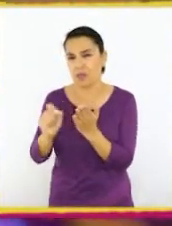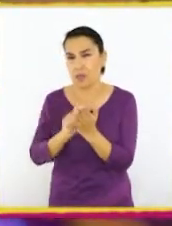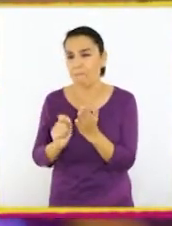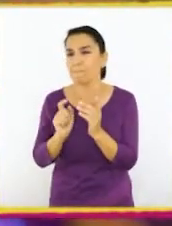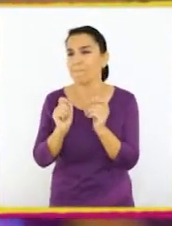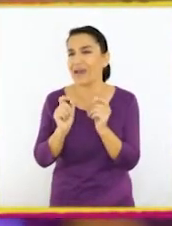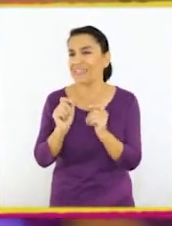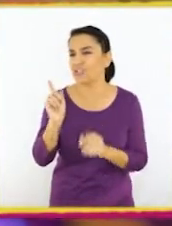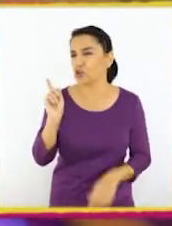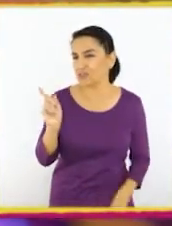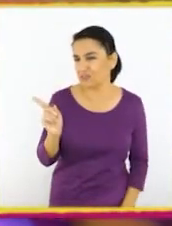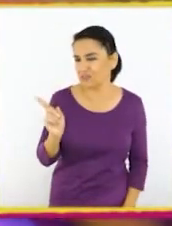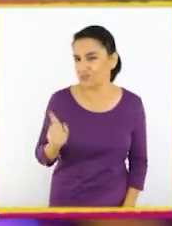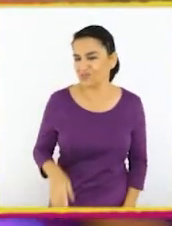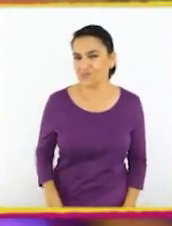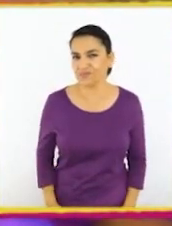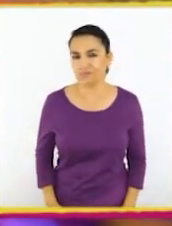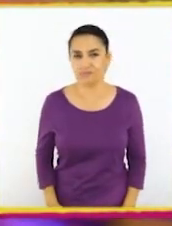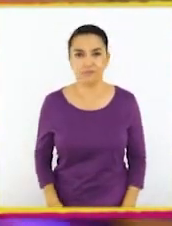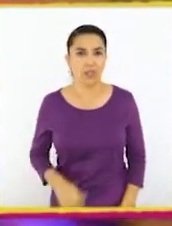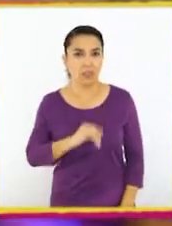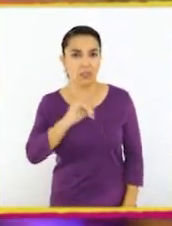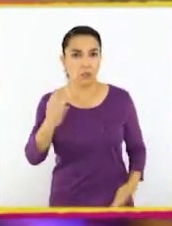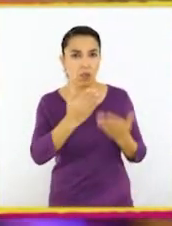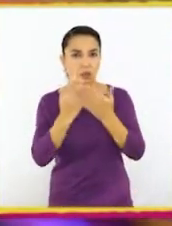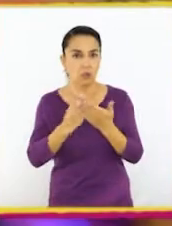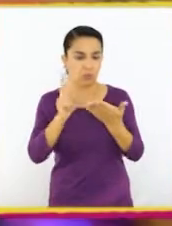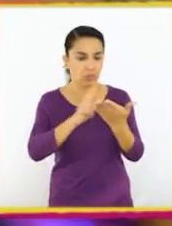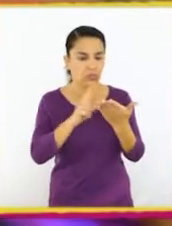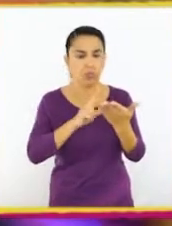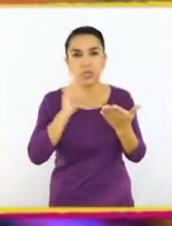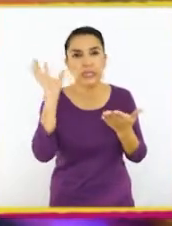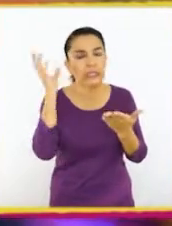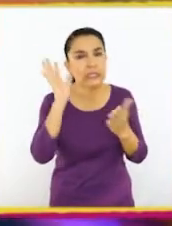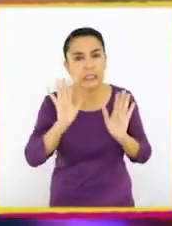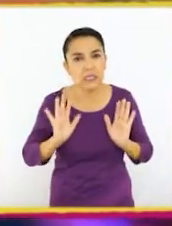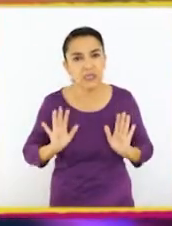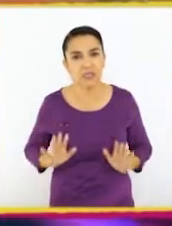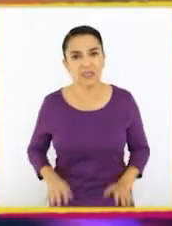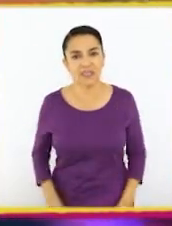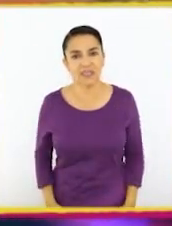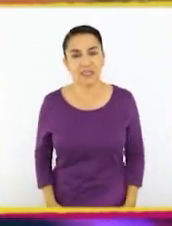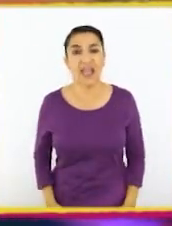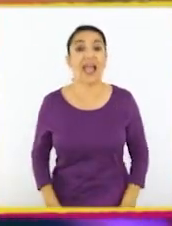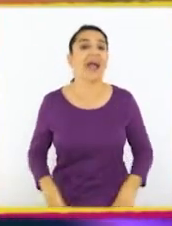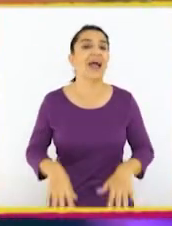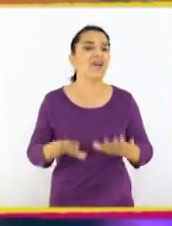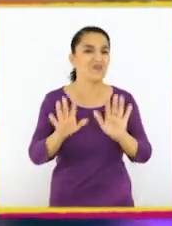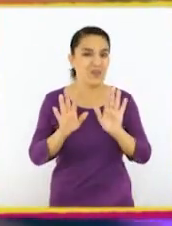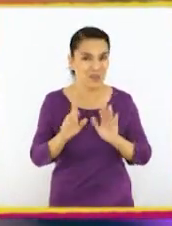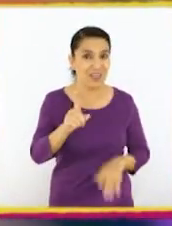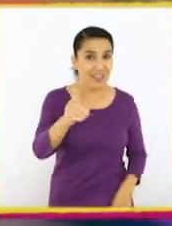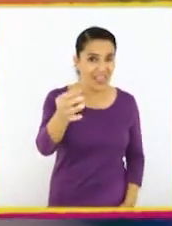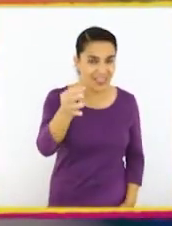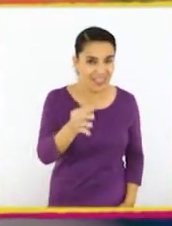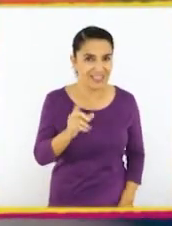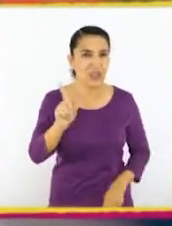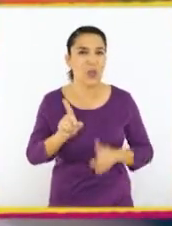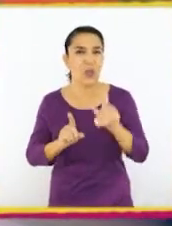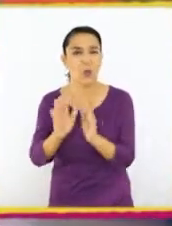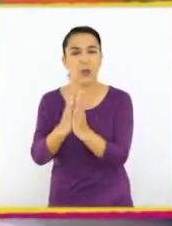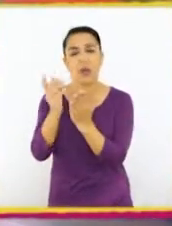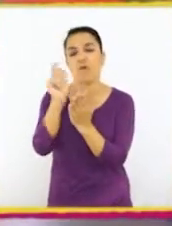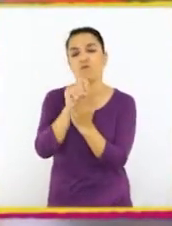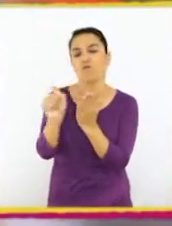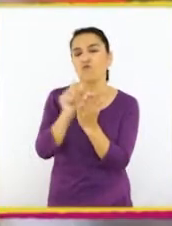parecido a esto, no van a entender nada cuando tengan que estudiar. ¡Ah, menos mal! Por acá escucho que